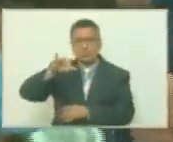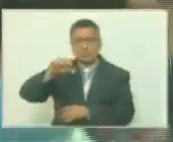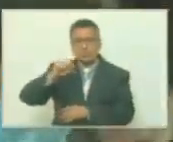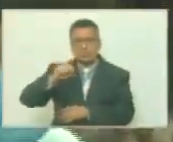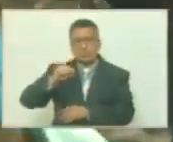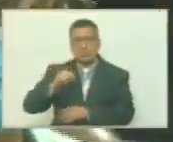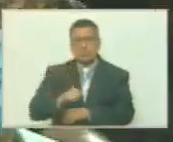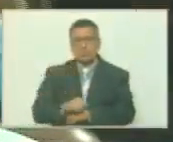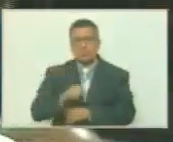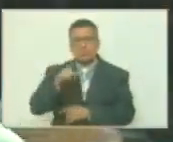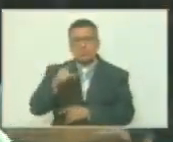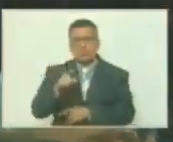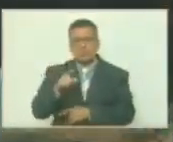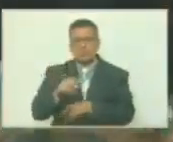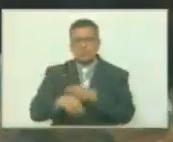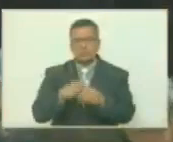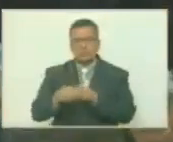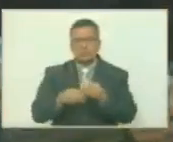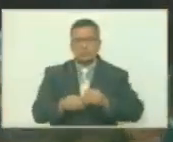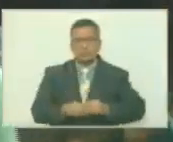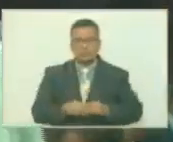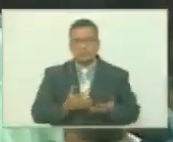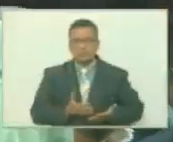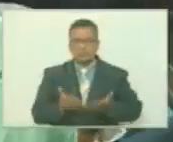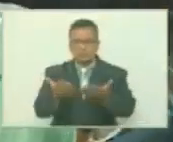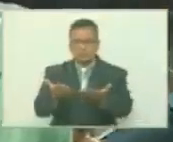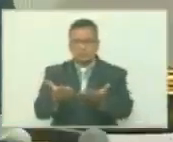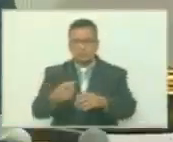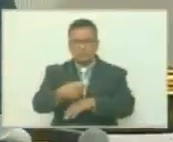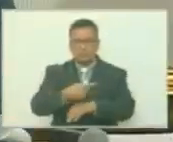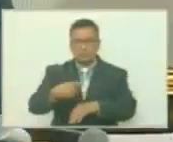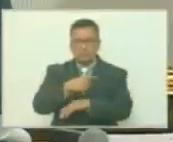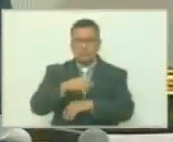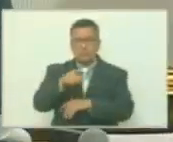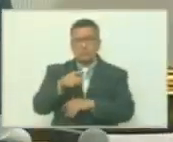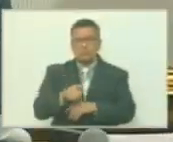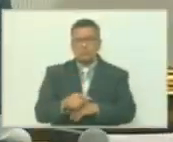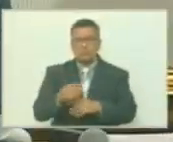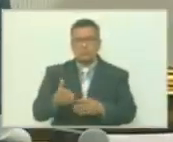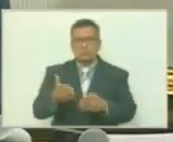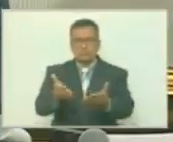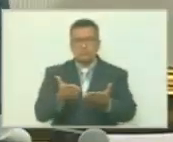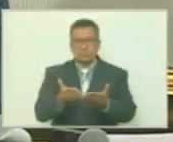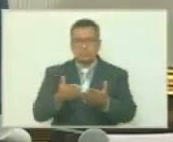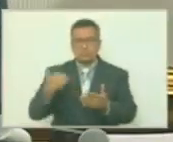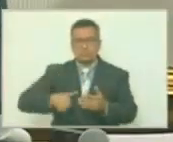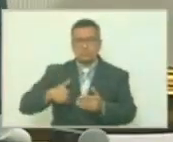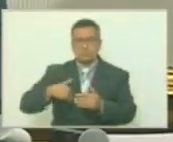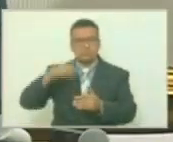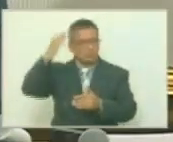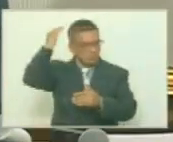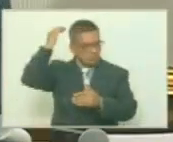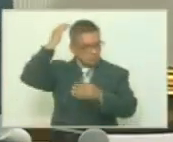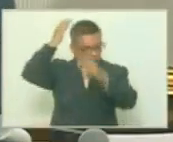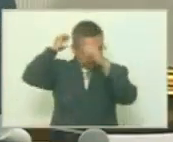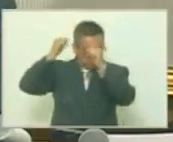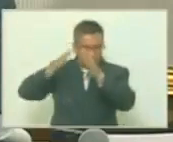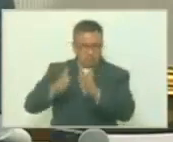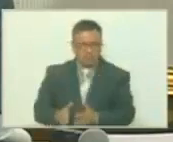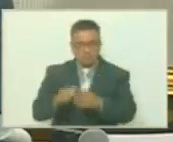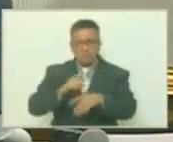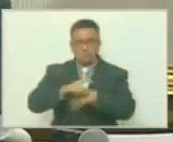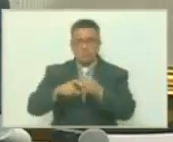Martínez a los efectos se sirvan buscar al excelentísimo embajador extraordinario y